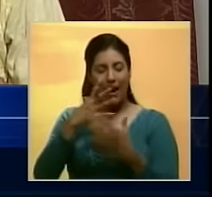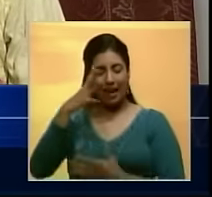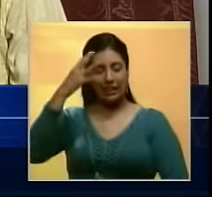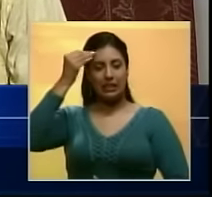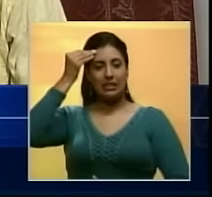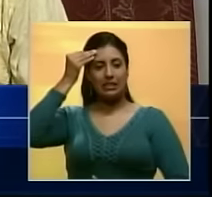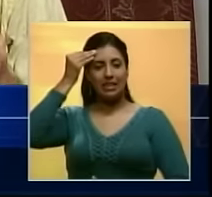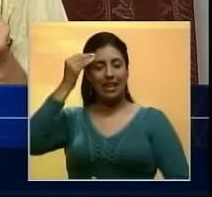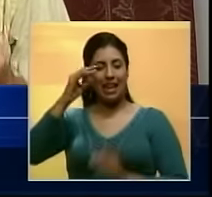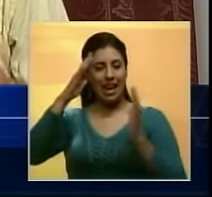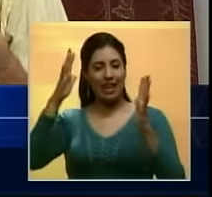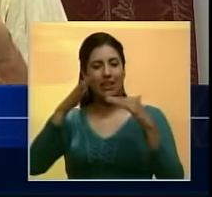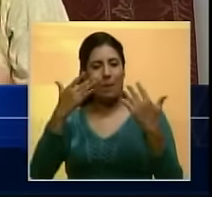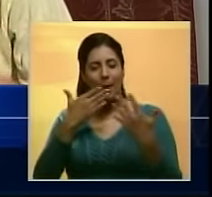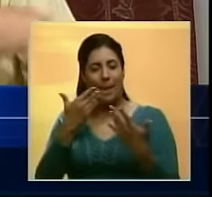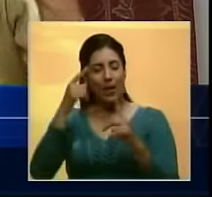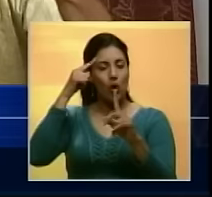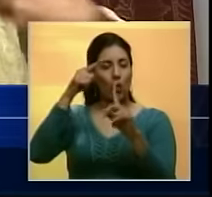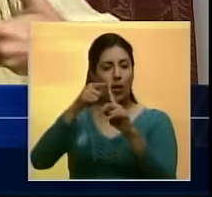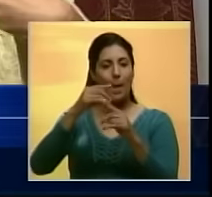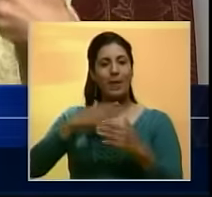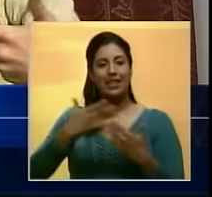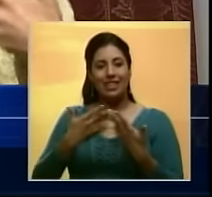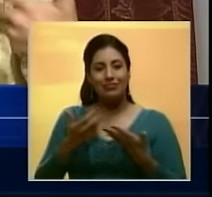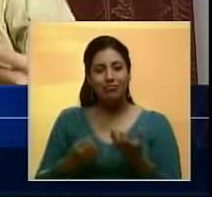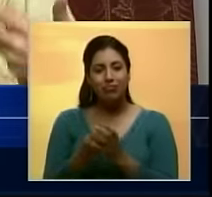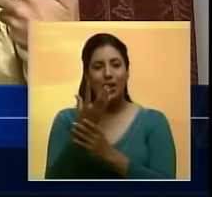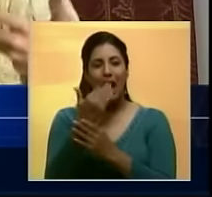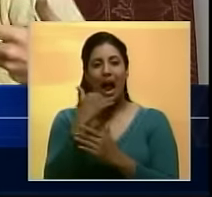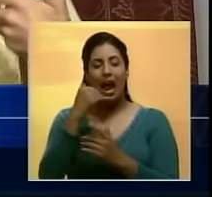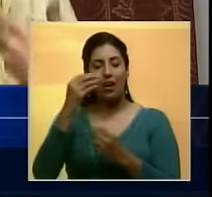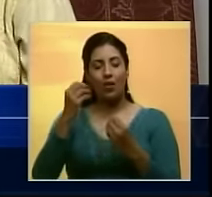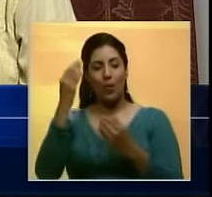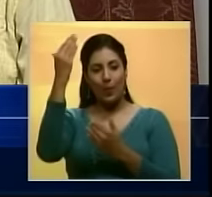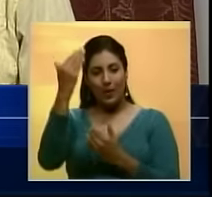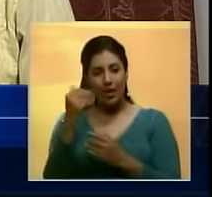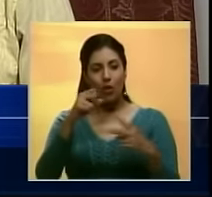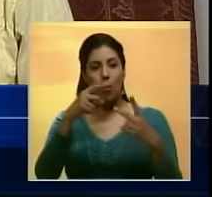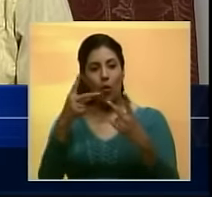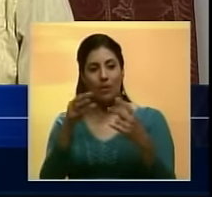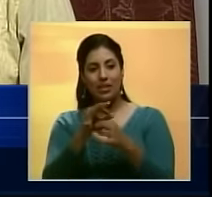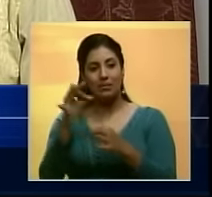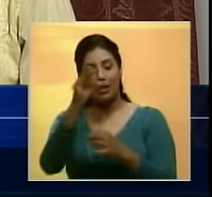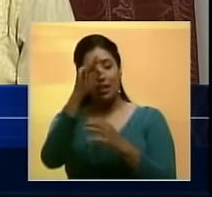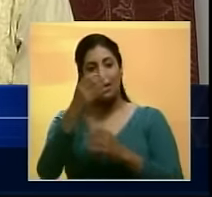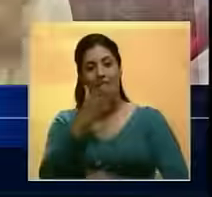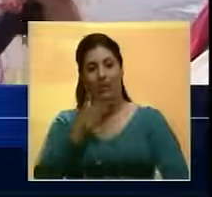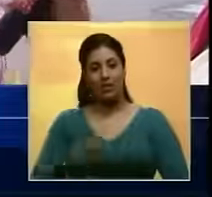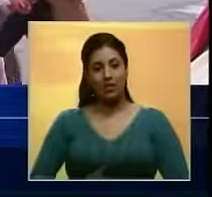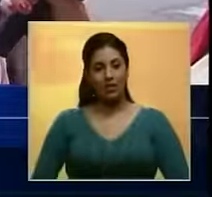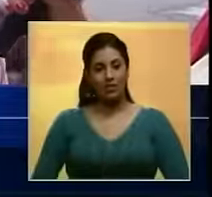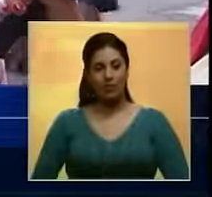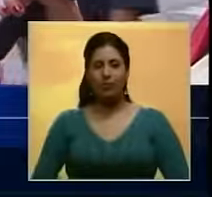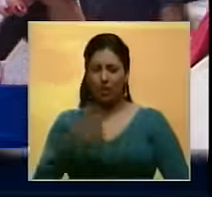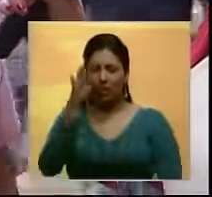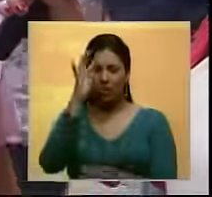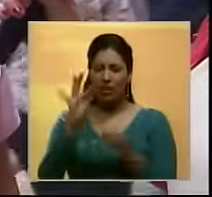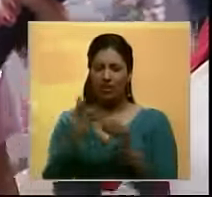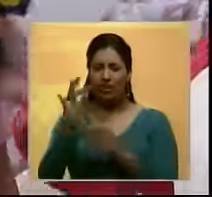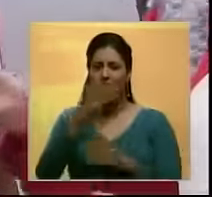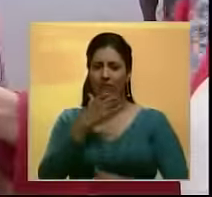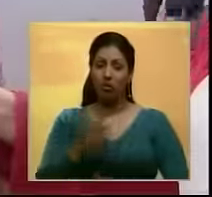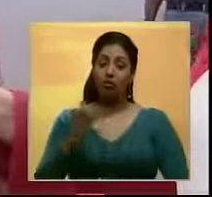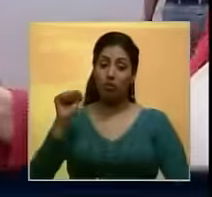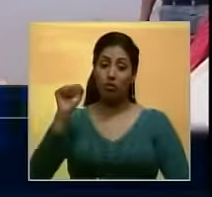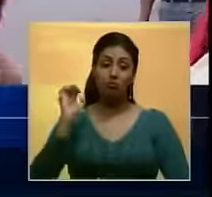aprendizaje que se quiere para lograr lo que pretendemos lograr a través de la venida y la llegada del Espíritu de la Navidad. ¿Tú crees en el Espíritu de la